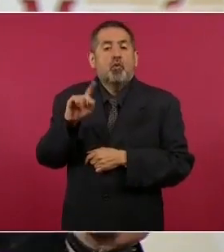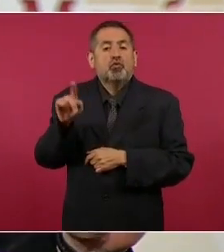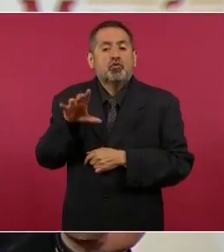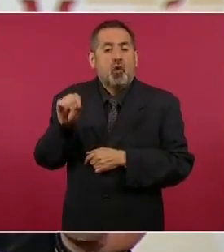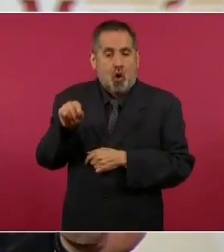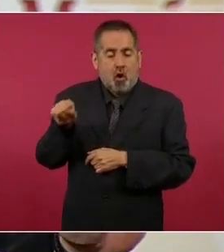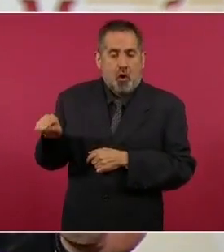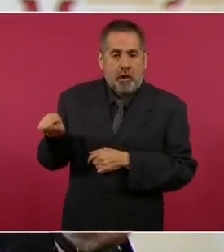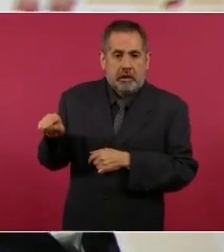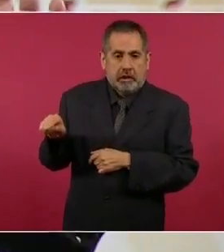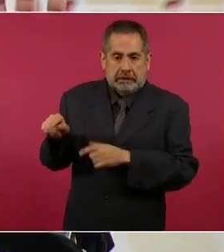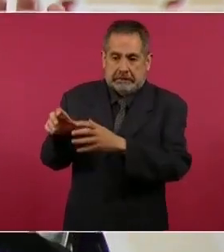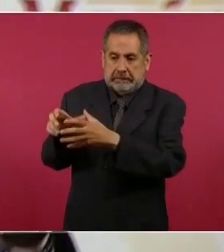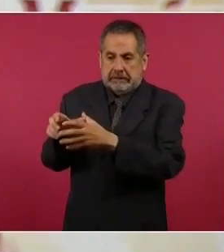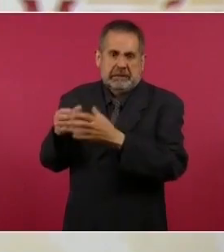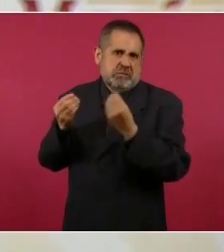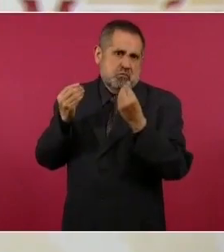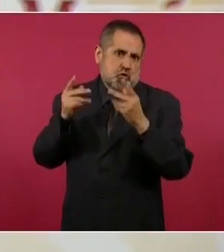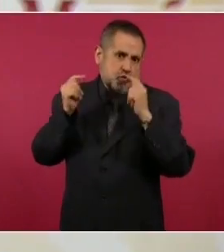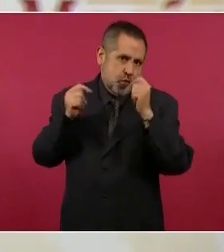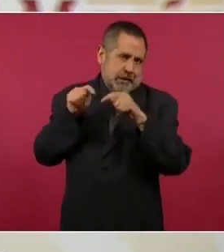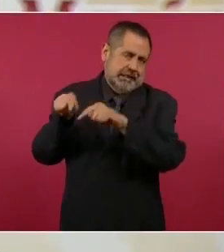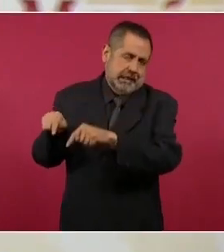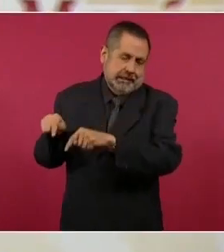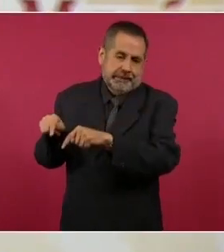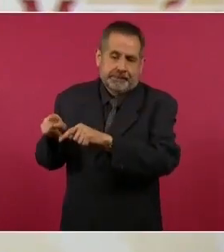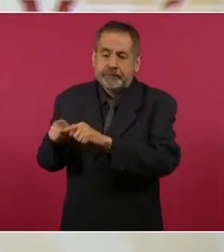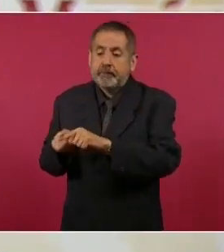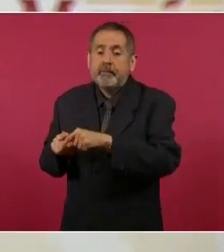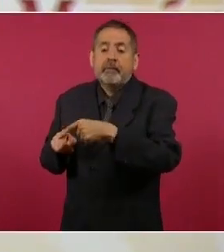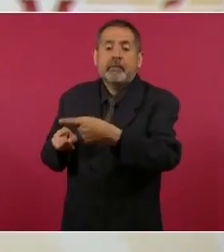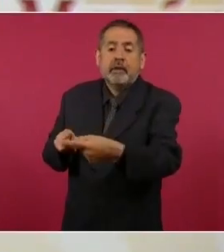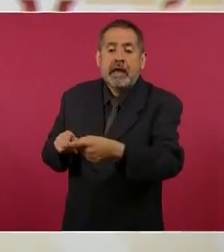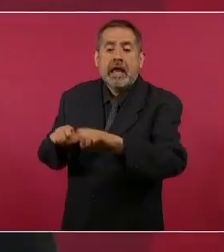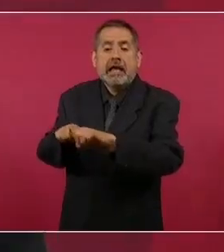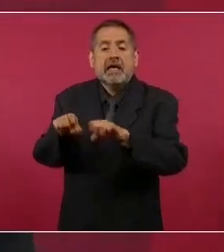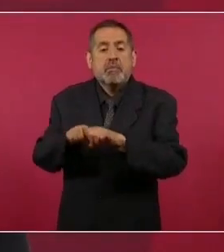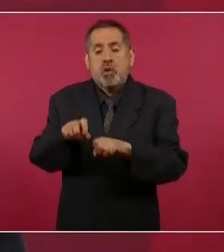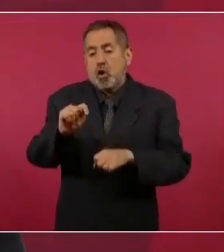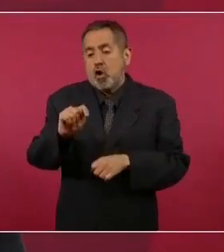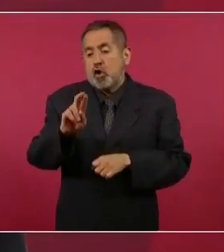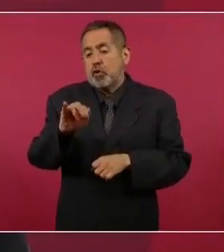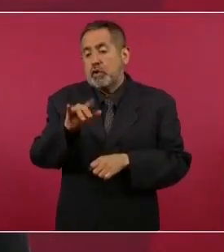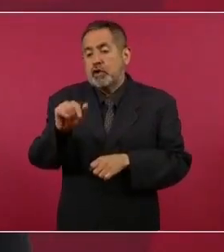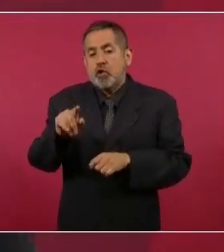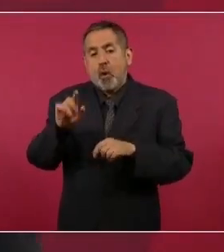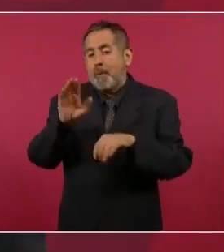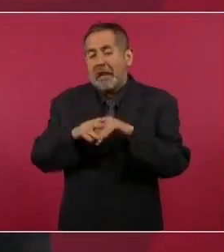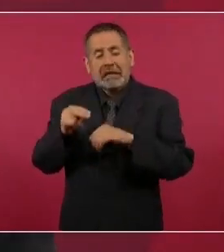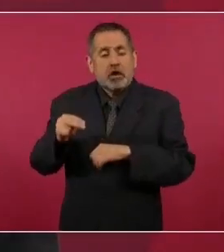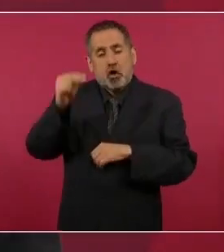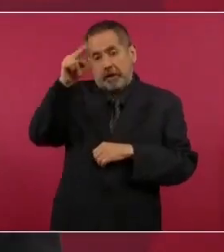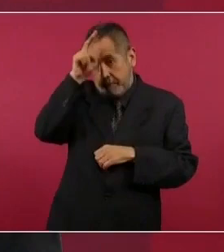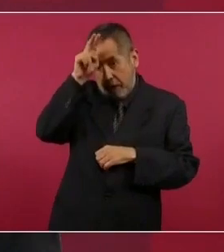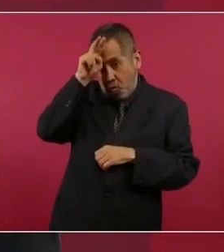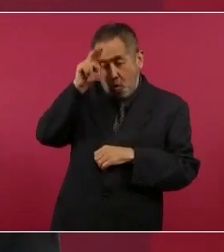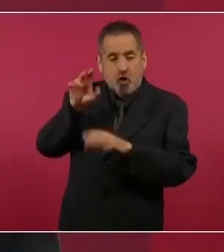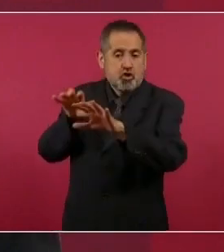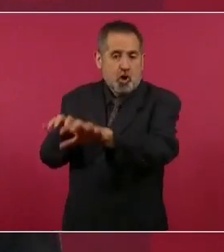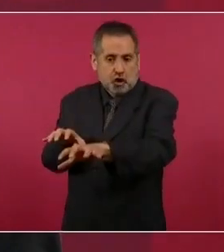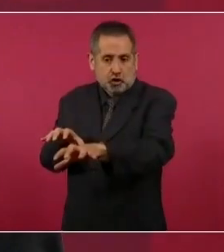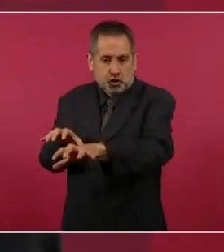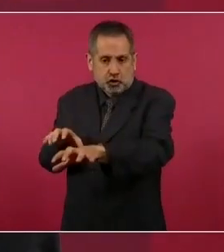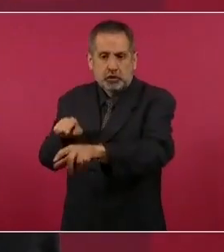una importancia turística evidente, y un equipo en Trujillo, que está en otra región de Perú, más al norte, que